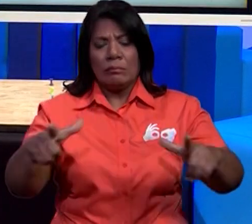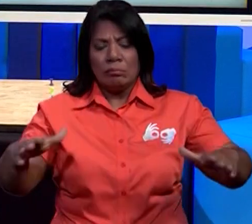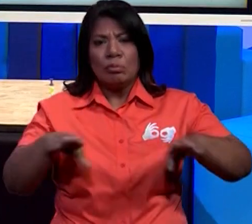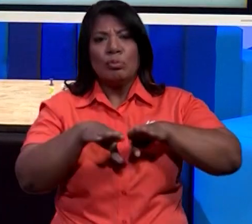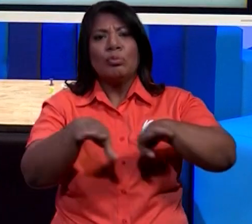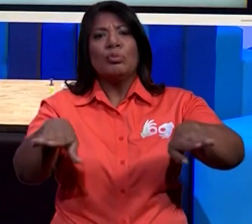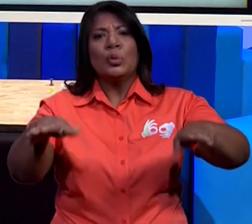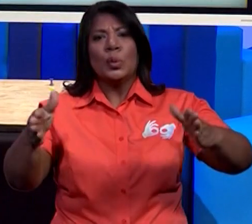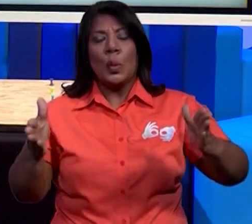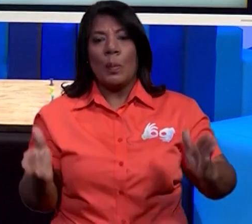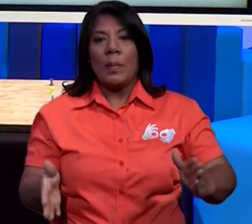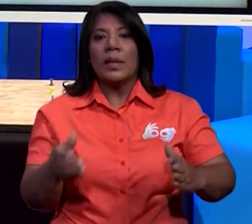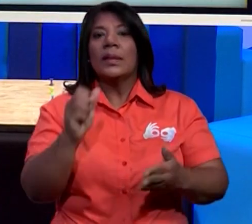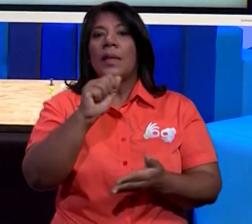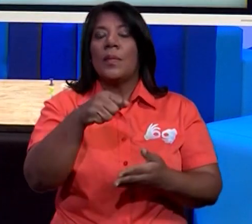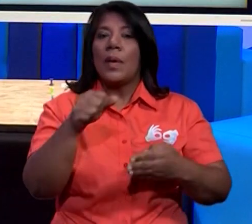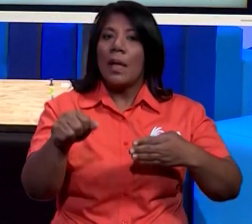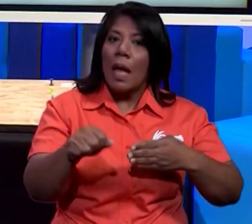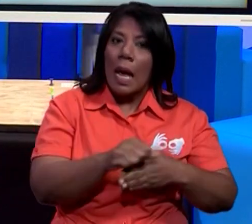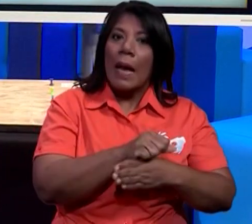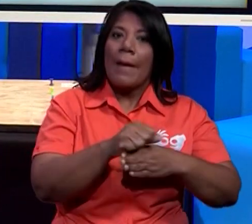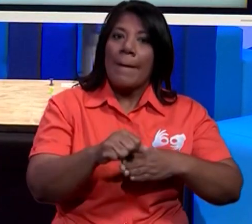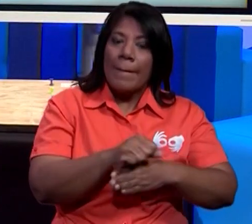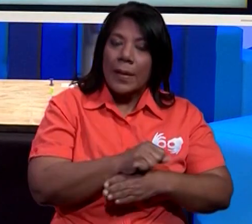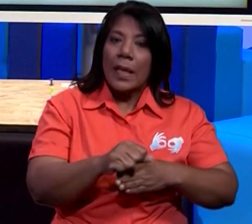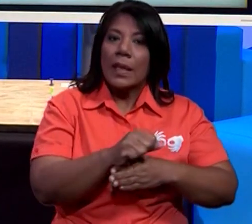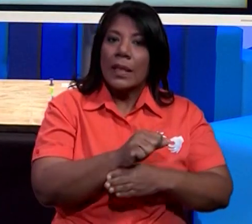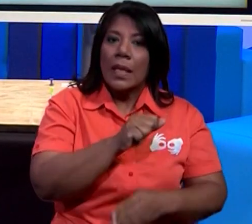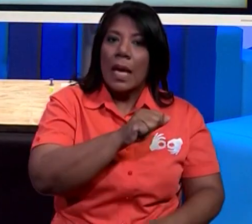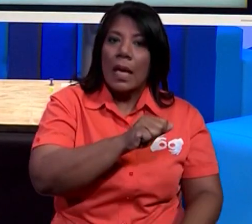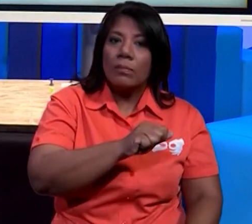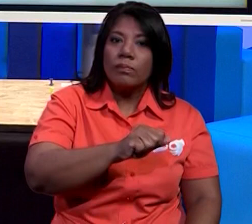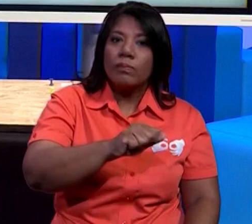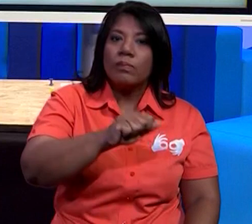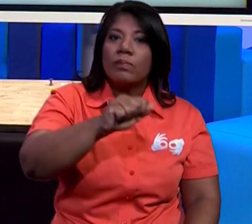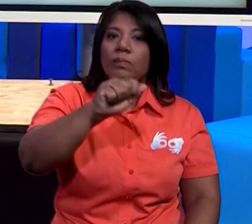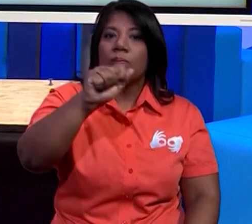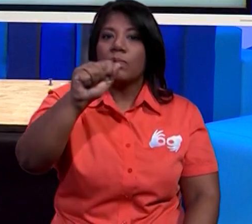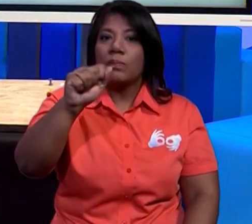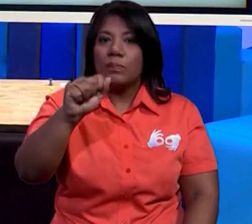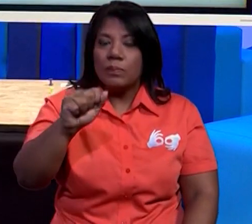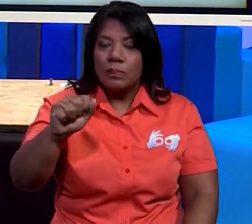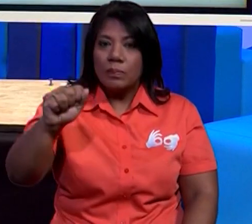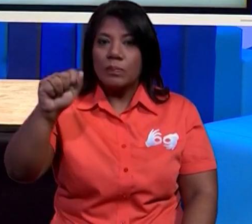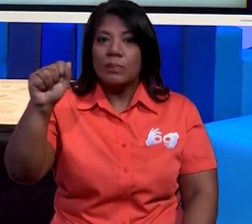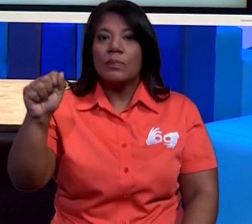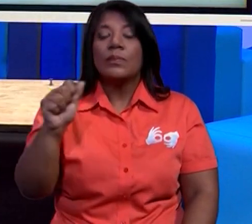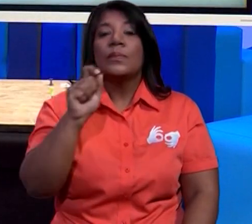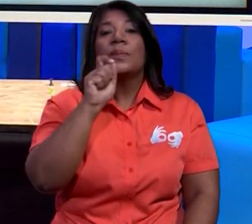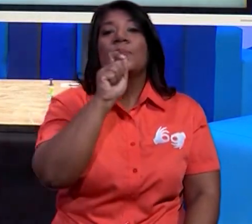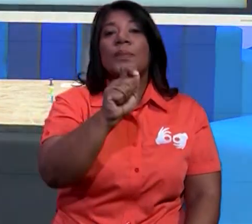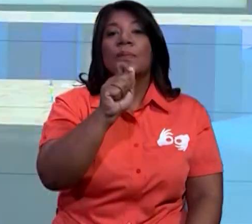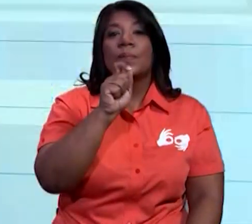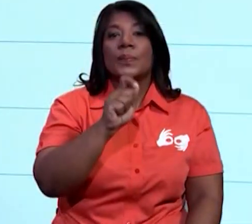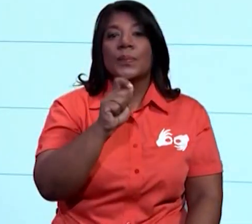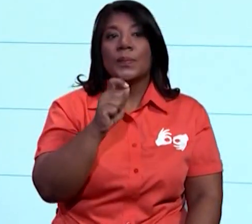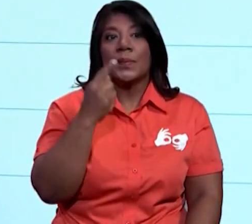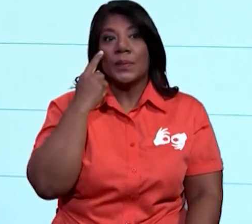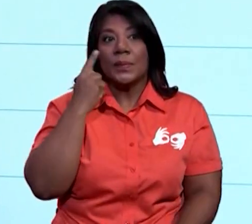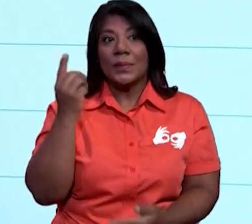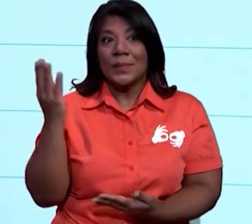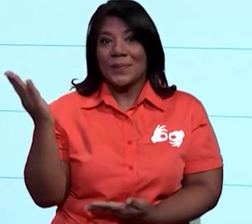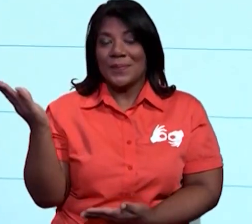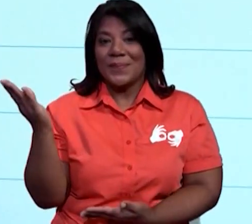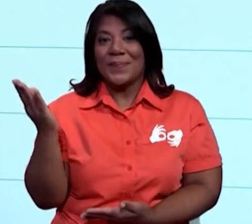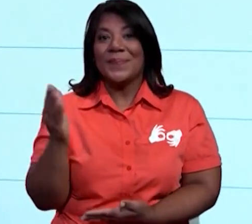puedes ir repasando ese trazo de tu niño, punteando la palabra como la observas aquí.